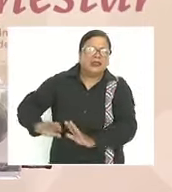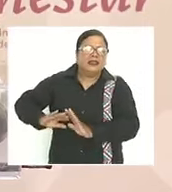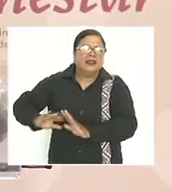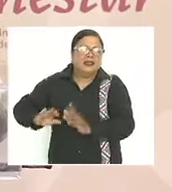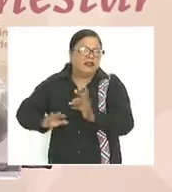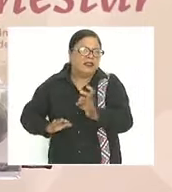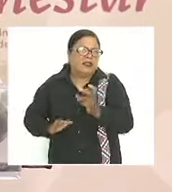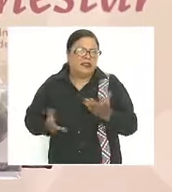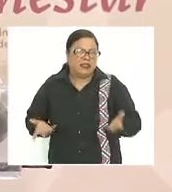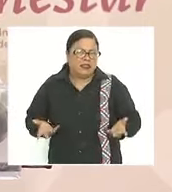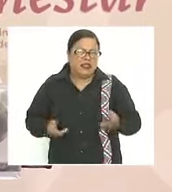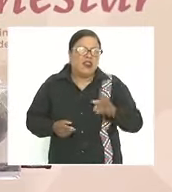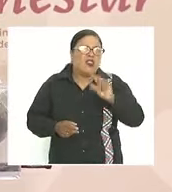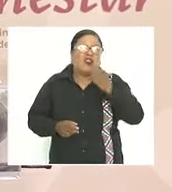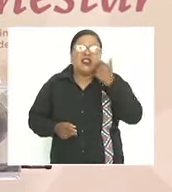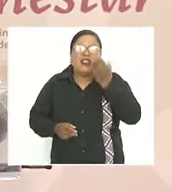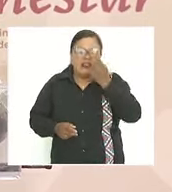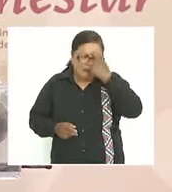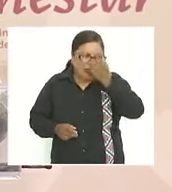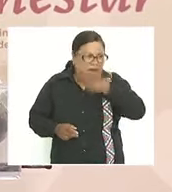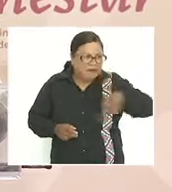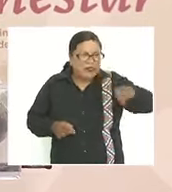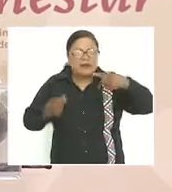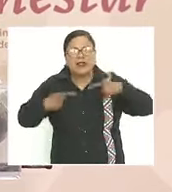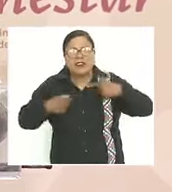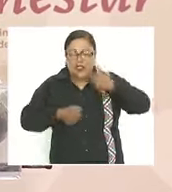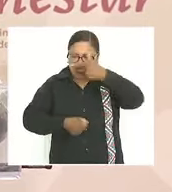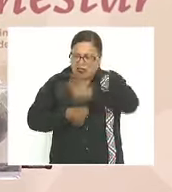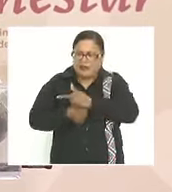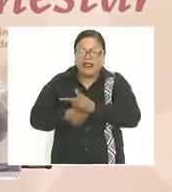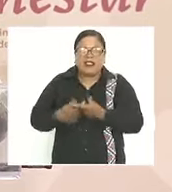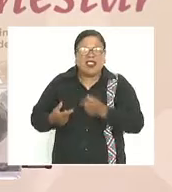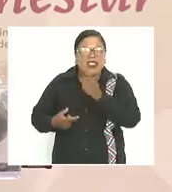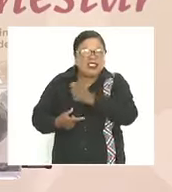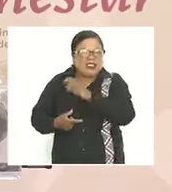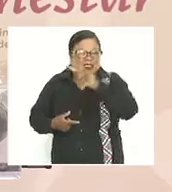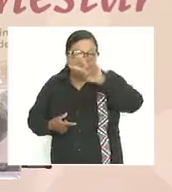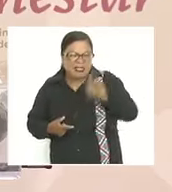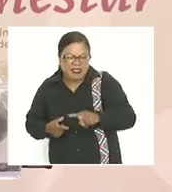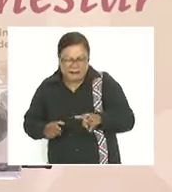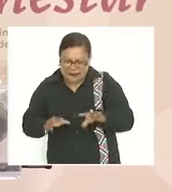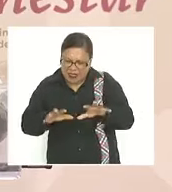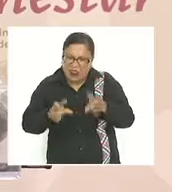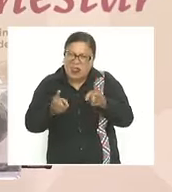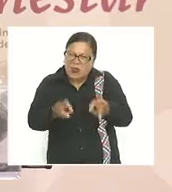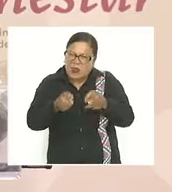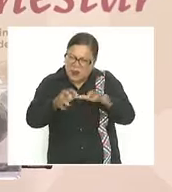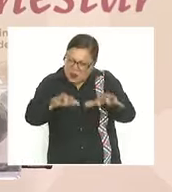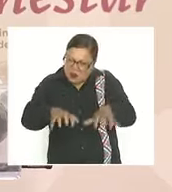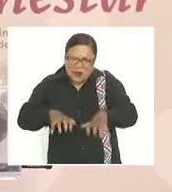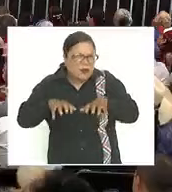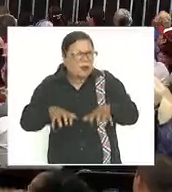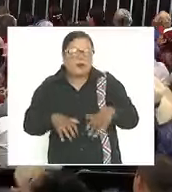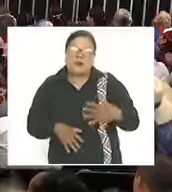se les descubriera que son unos reverendos ladrones eso es lo que no quisieran ellos